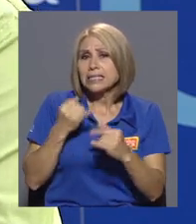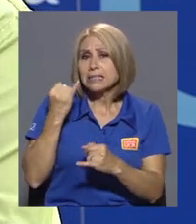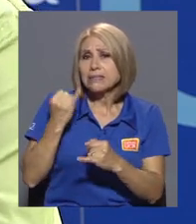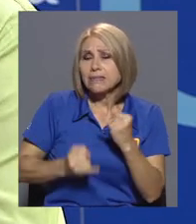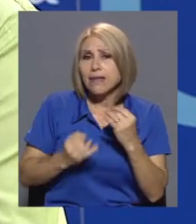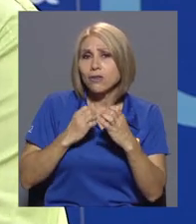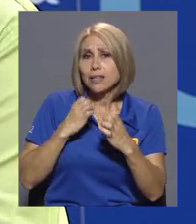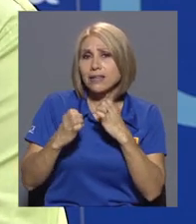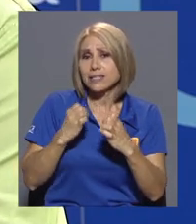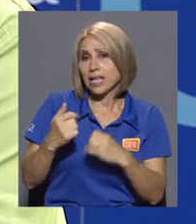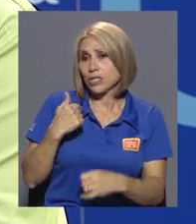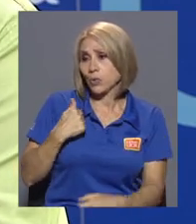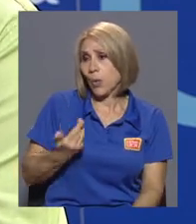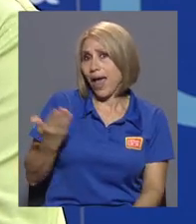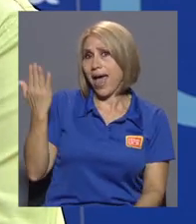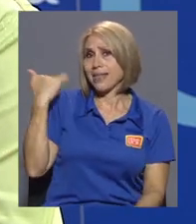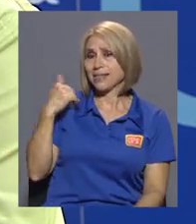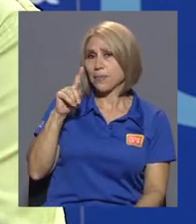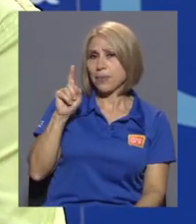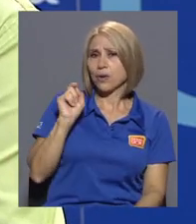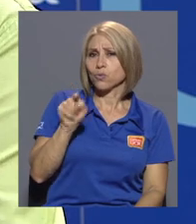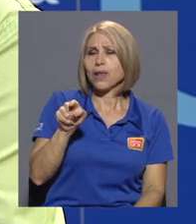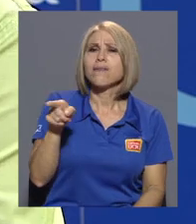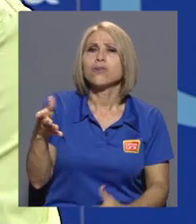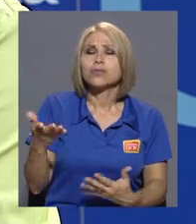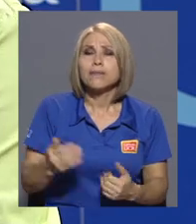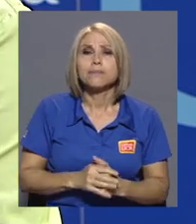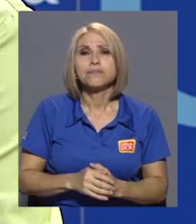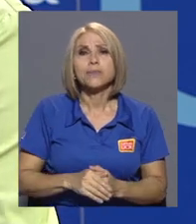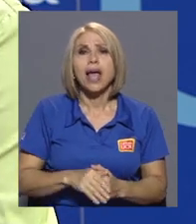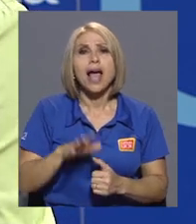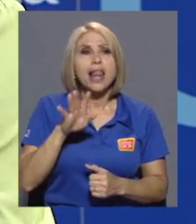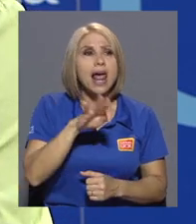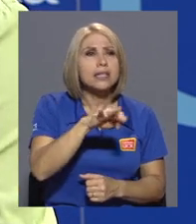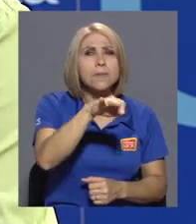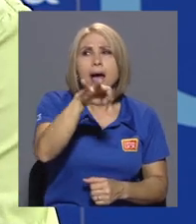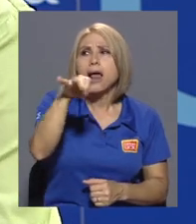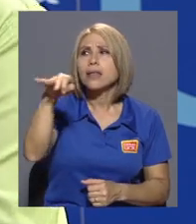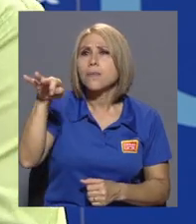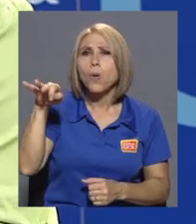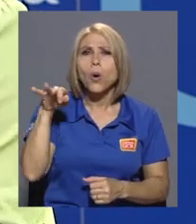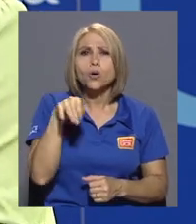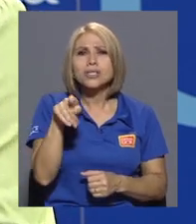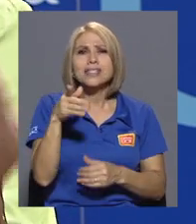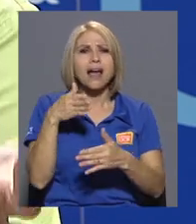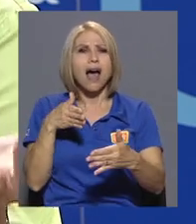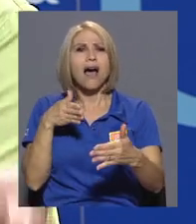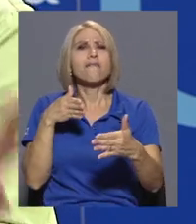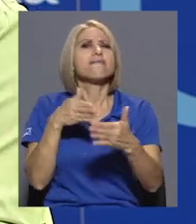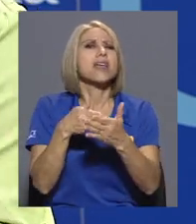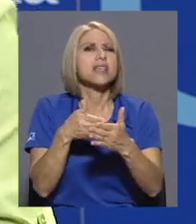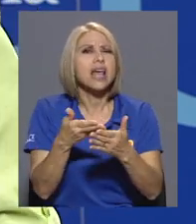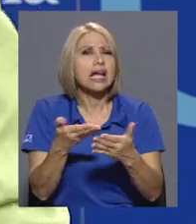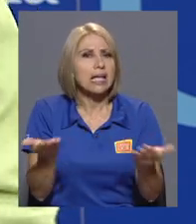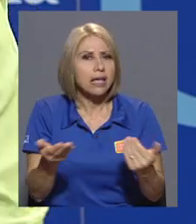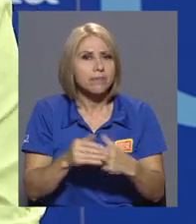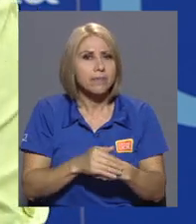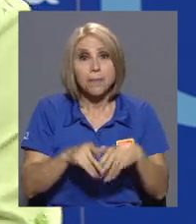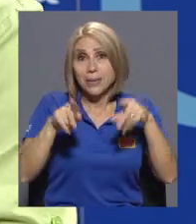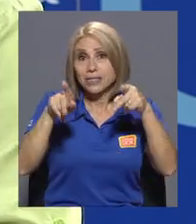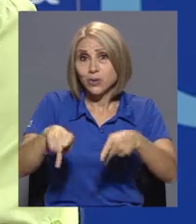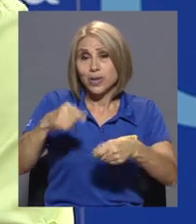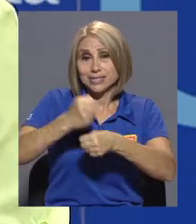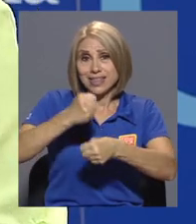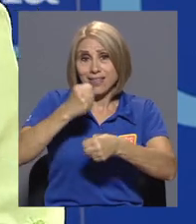yo te preguntaba hace un rato fuera de cámaras, ¿qué afecta a las mariposas, a los mariposarios y por consiguiente a los que producen y viven de